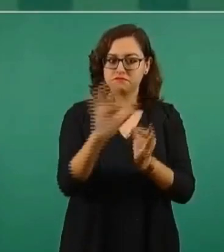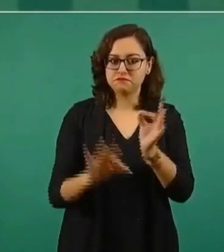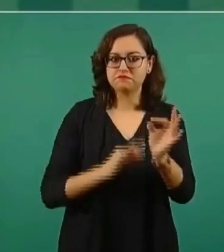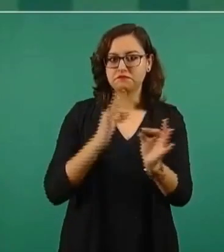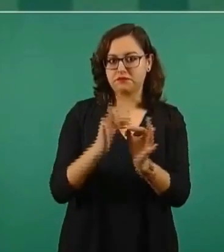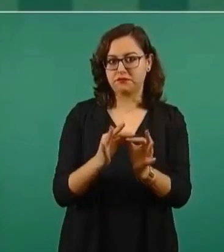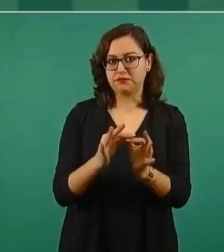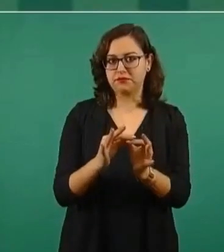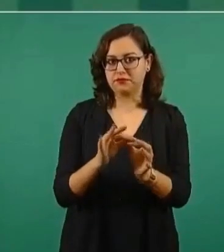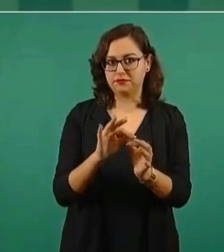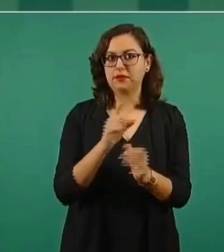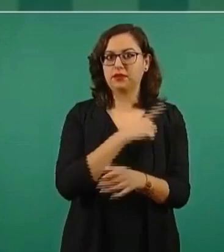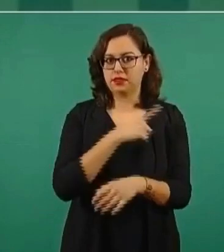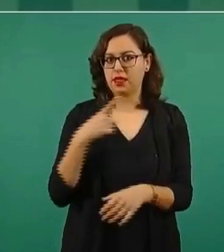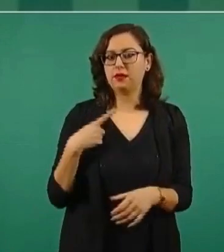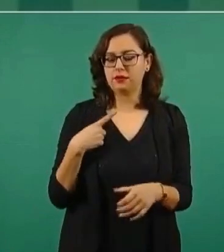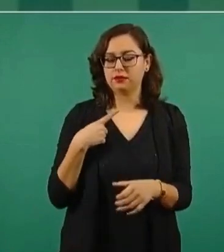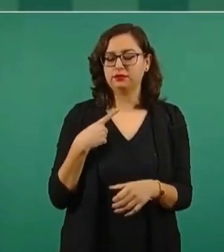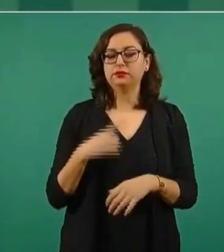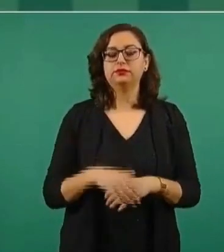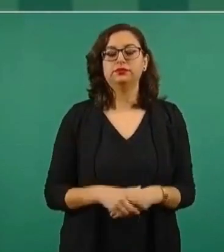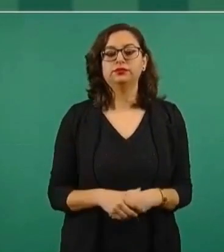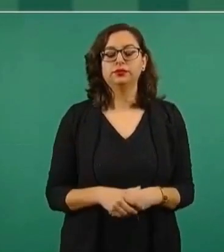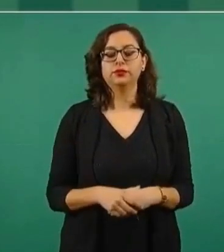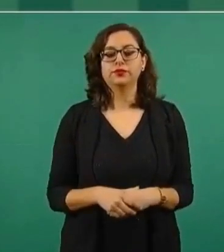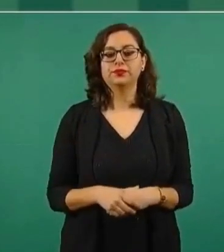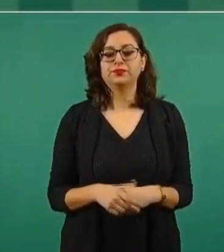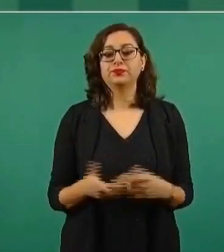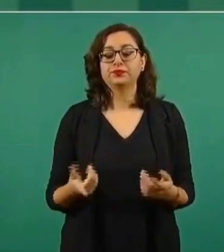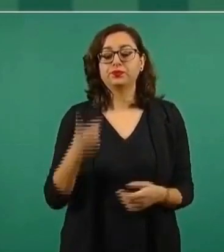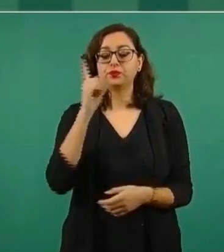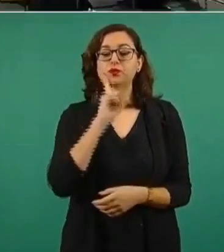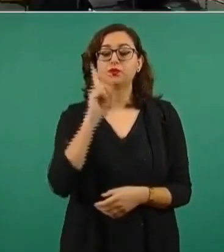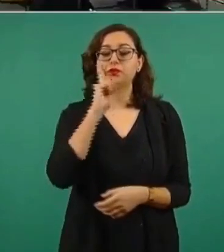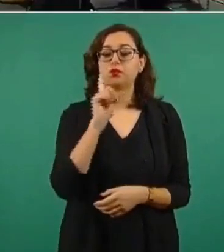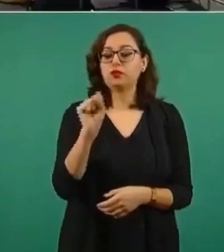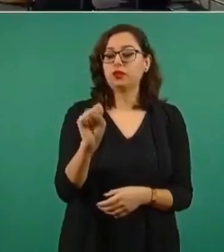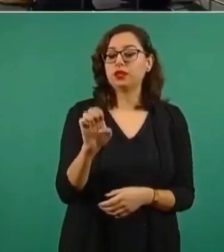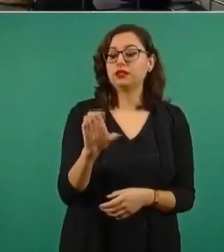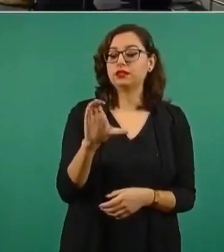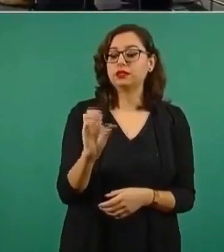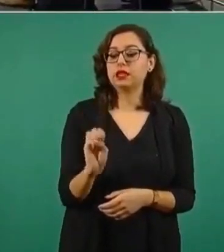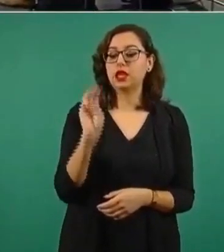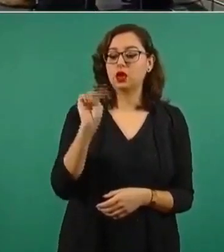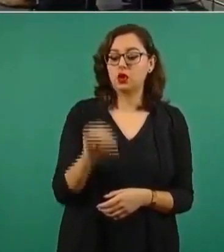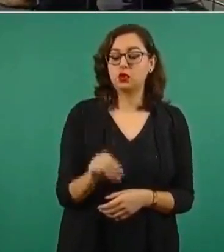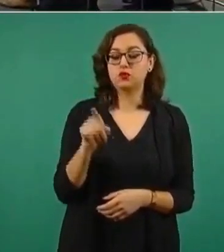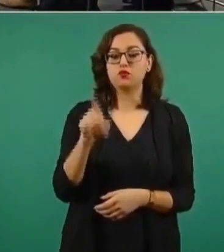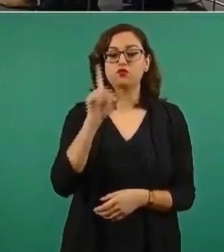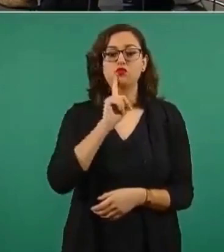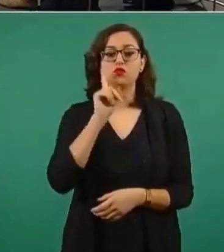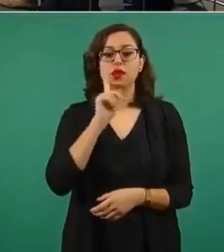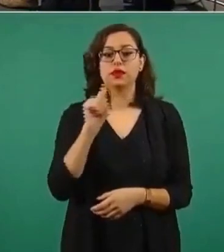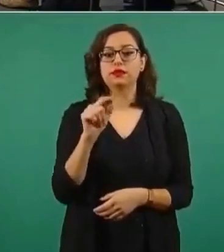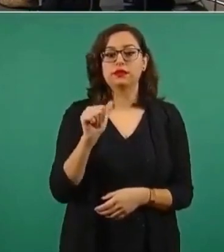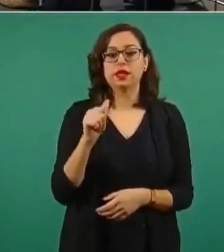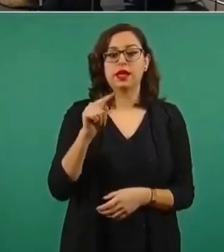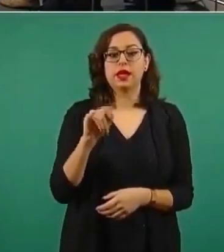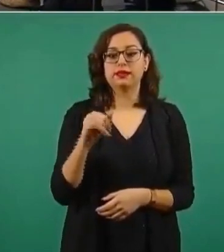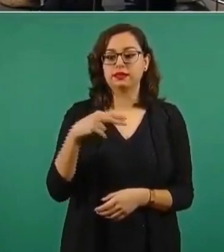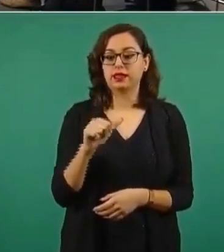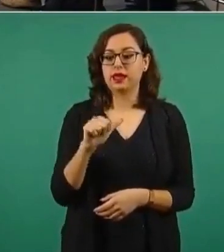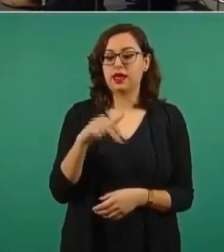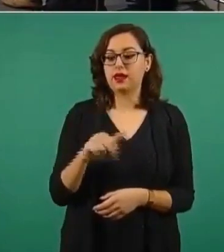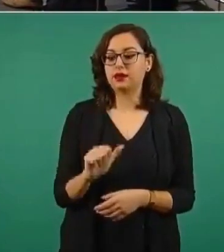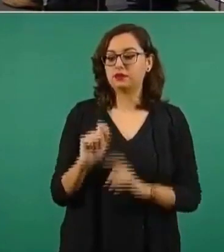Está la secretaria de Economía, Tatiana Cloutier, atendiendo este asunto. Aquí